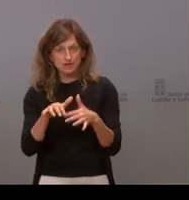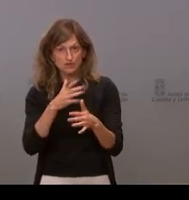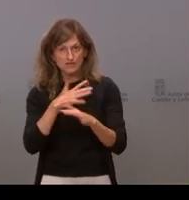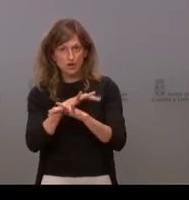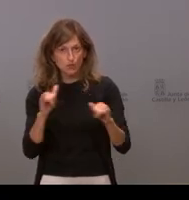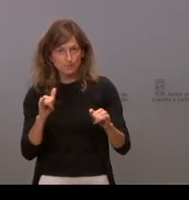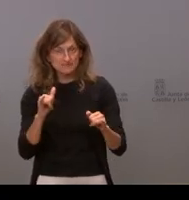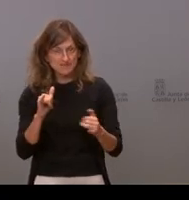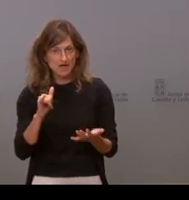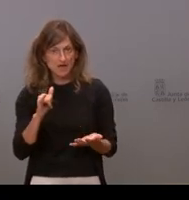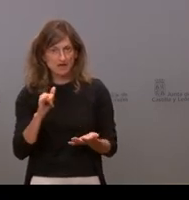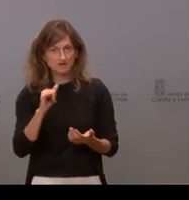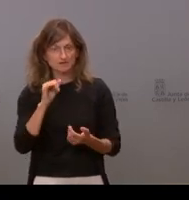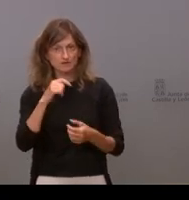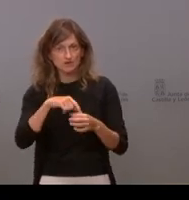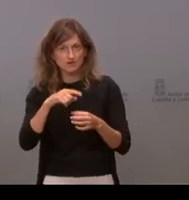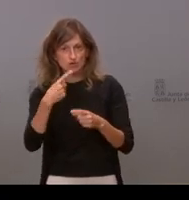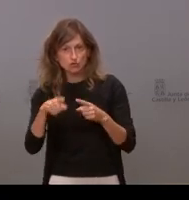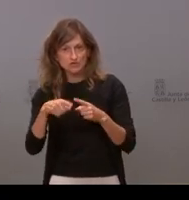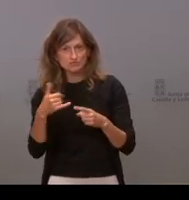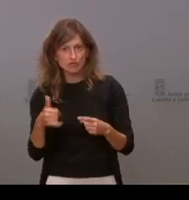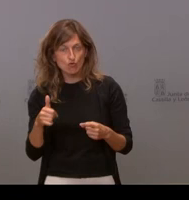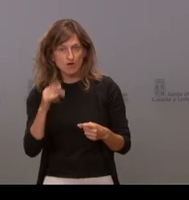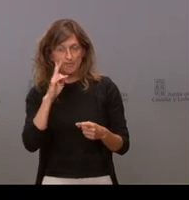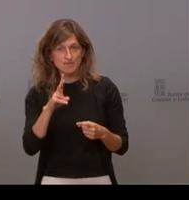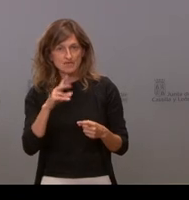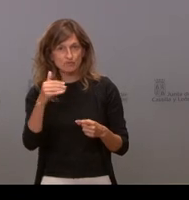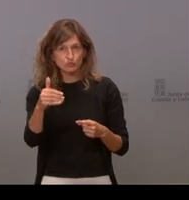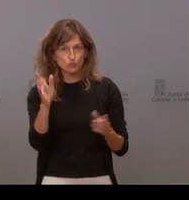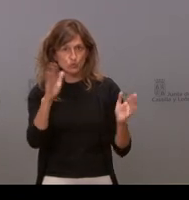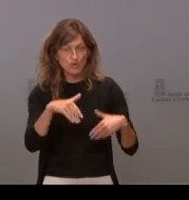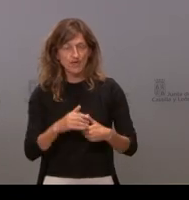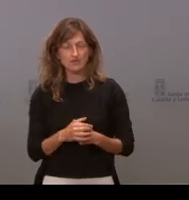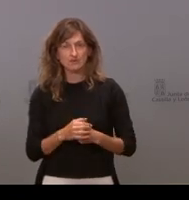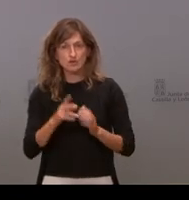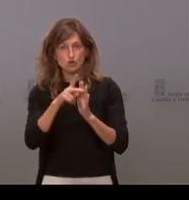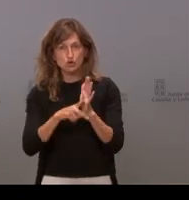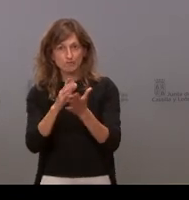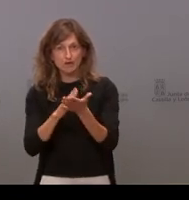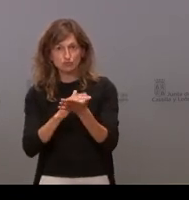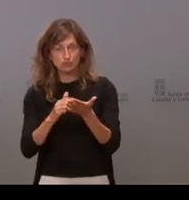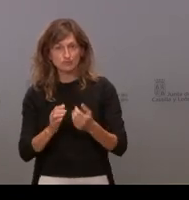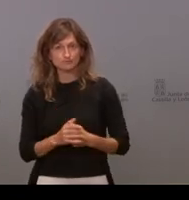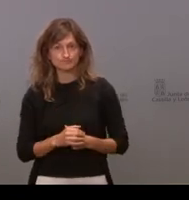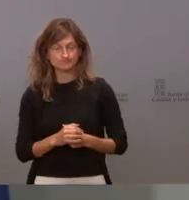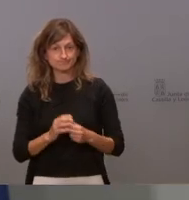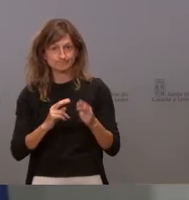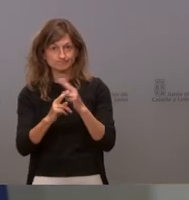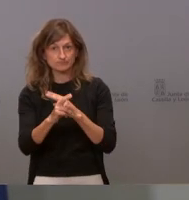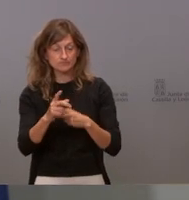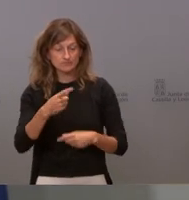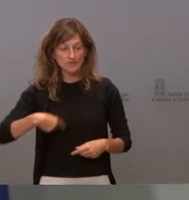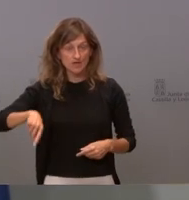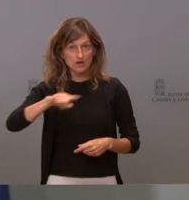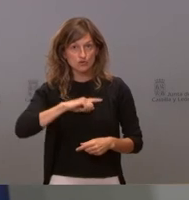el vacío que observan y que parece que no no le ven mucho futuro con una norma autonómica Es evidente que nosotros no podemos